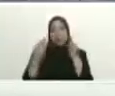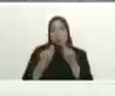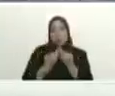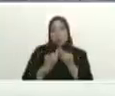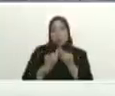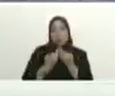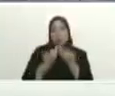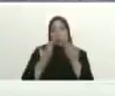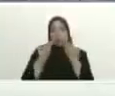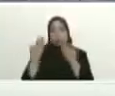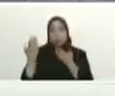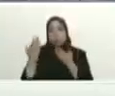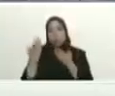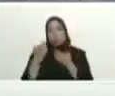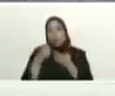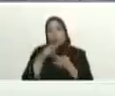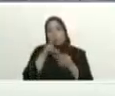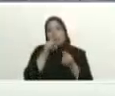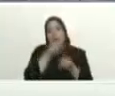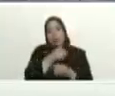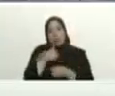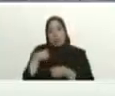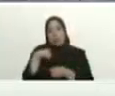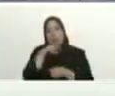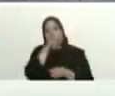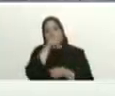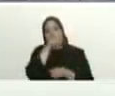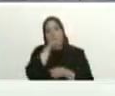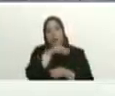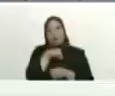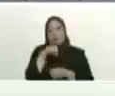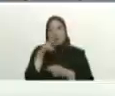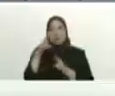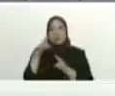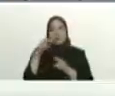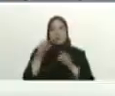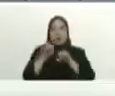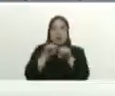a darte la palabra que te veo con ganas de hablar adelante San Cristóbal